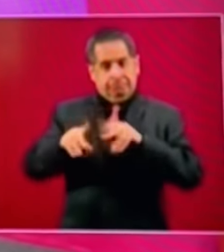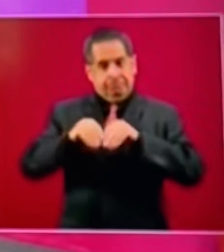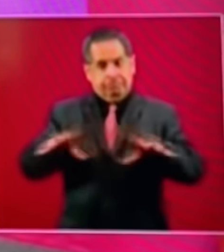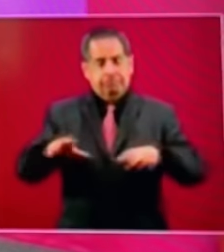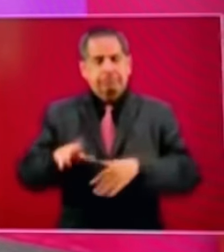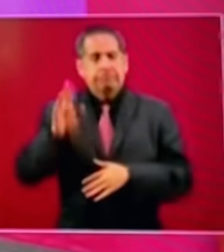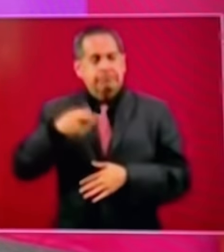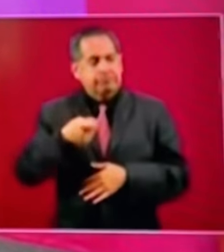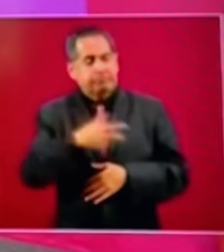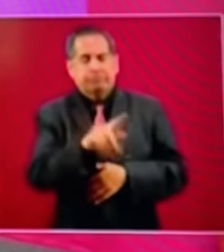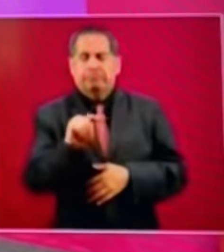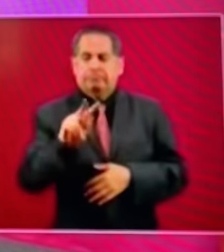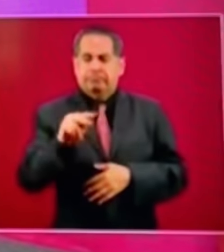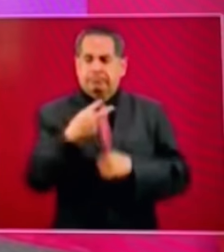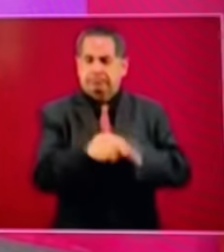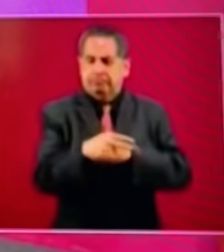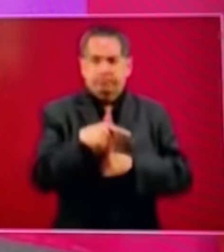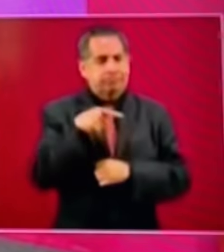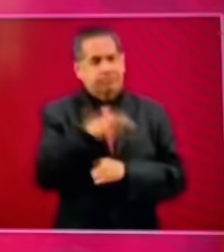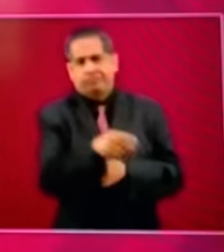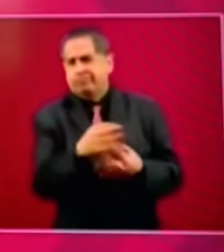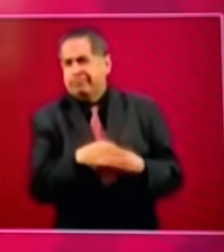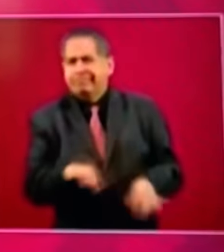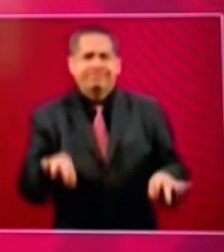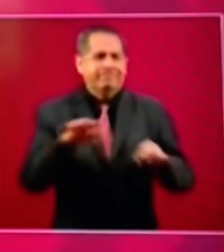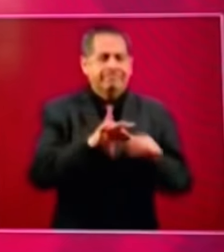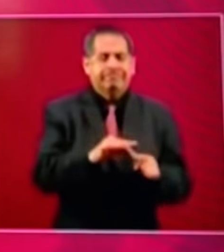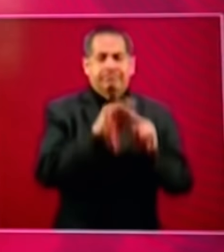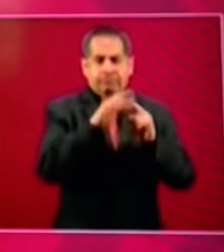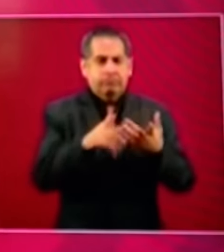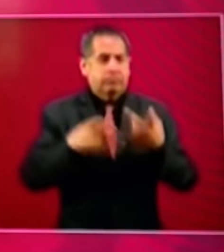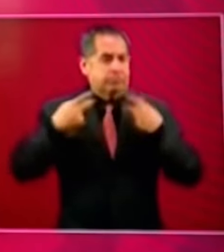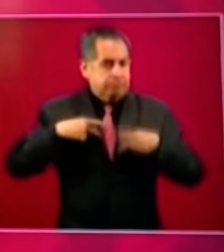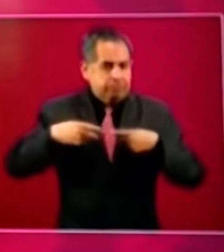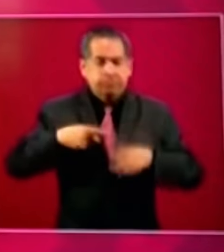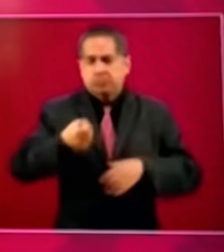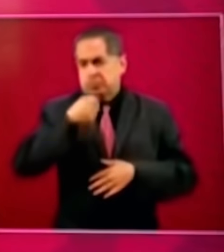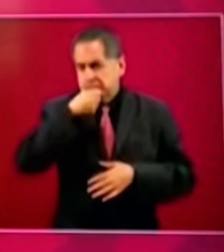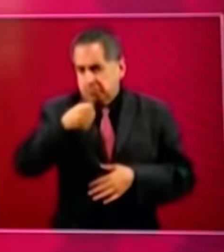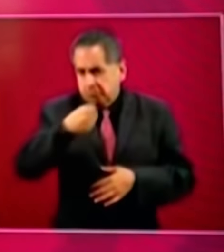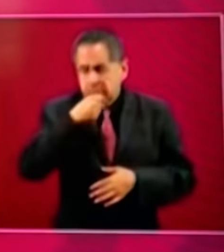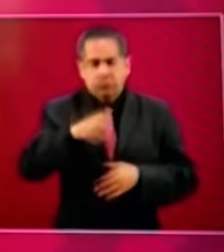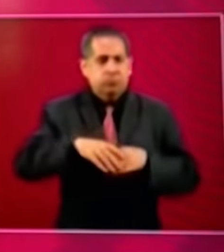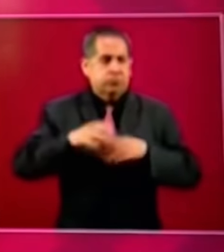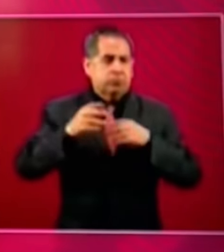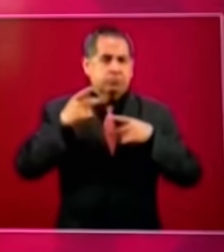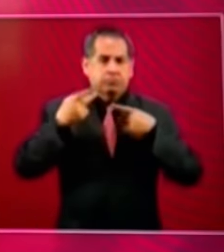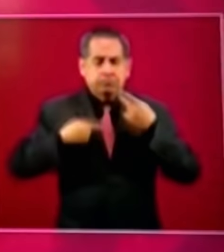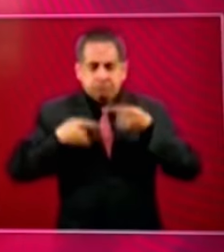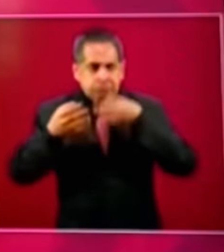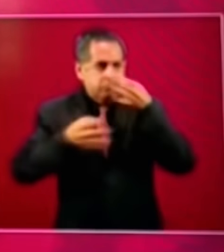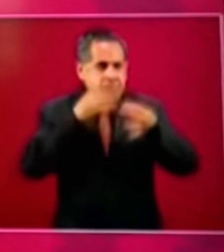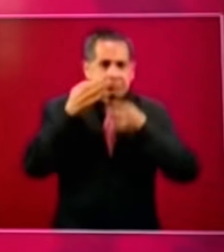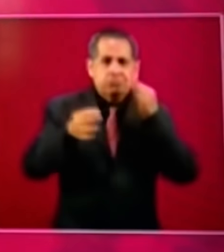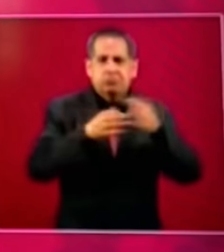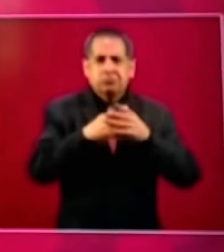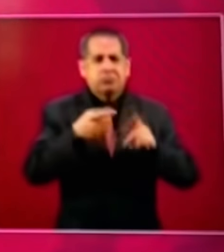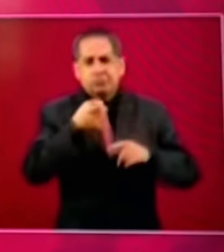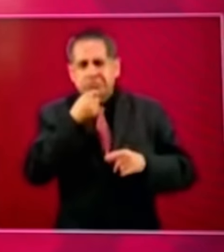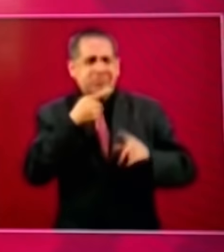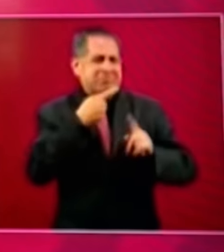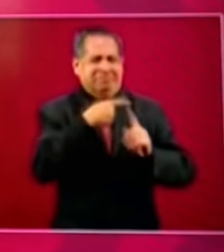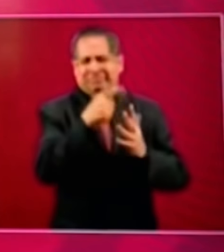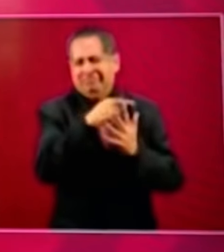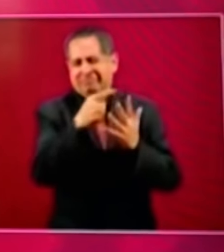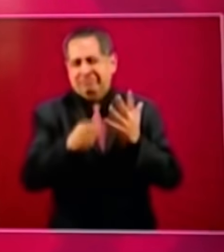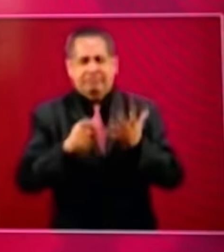televisión como una actividad esencial técnicos reporteros comunicadores productores microfonistas